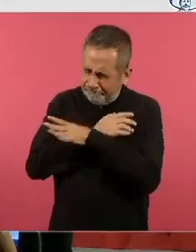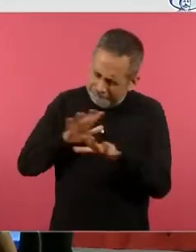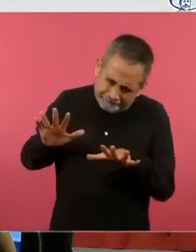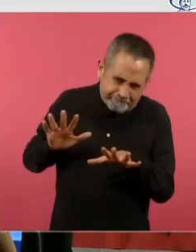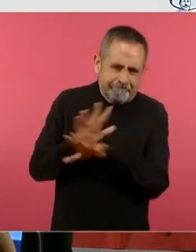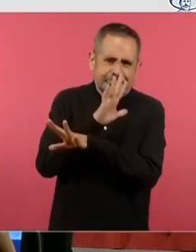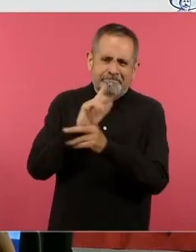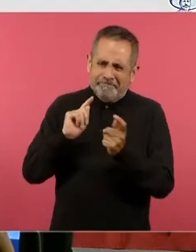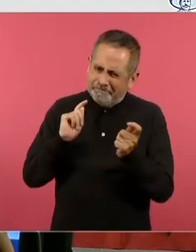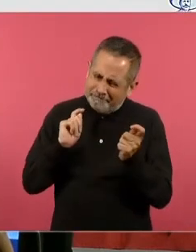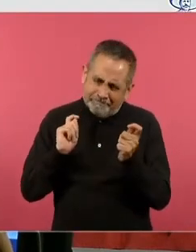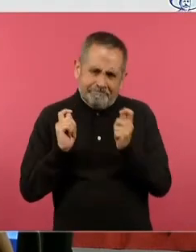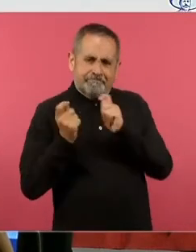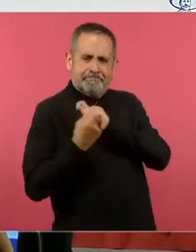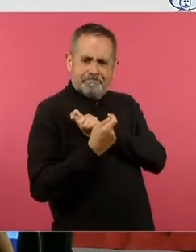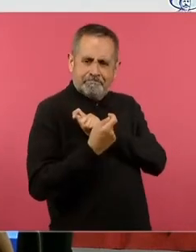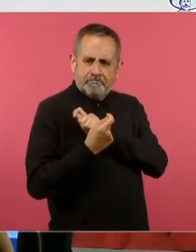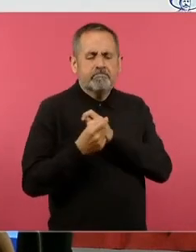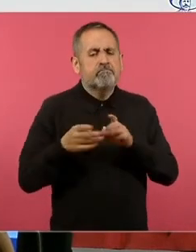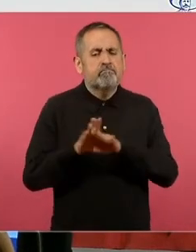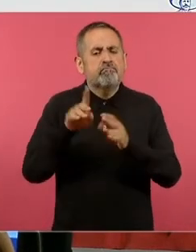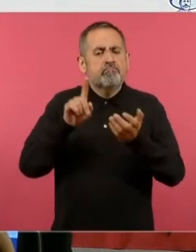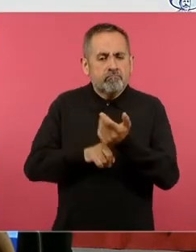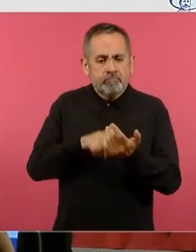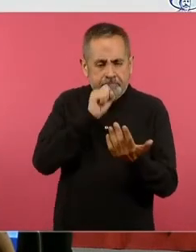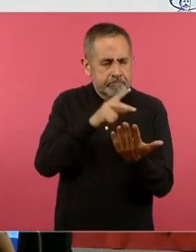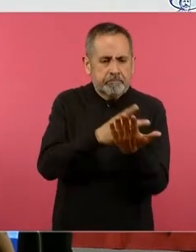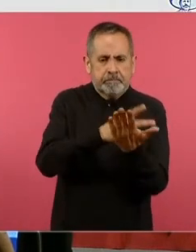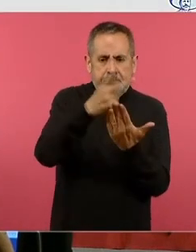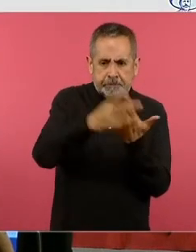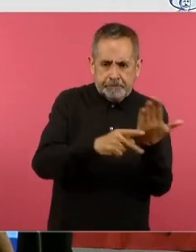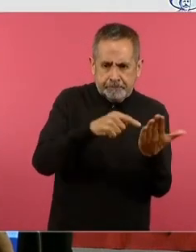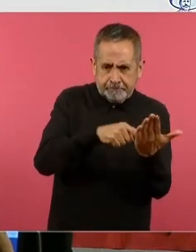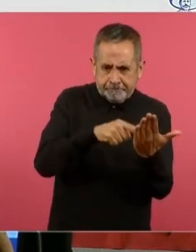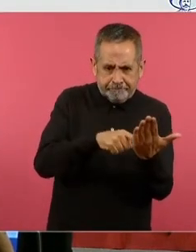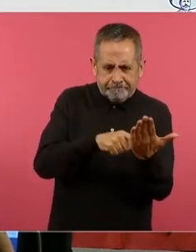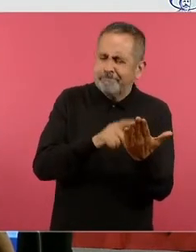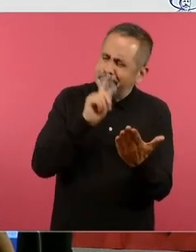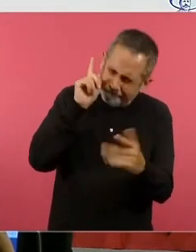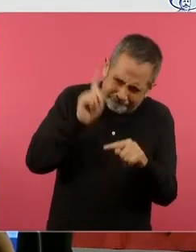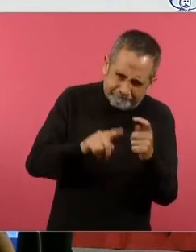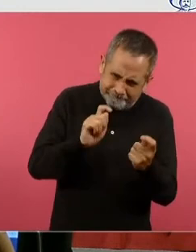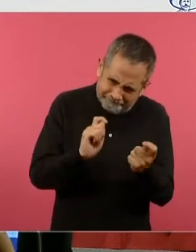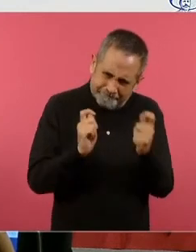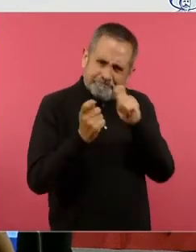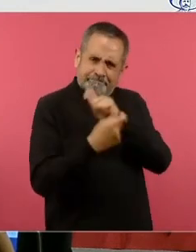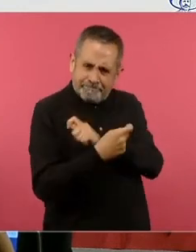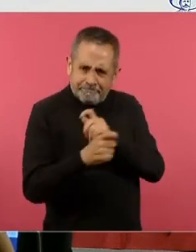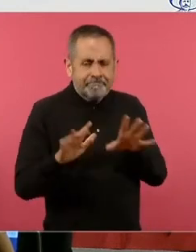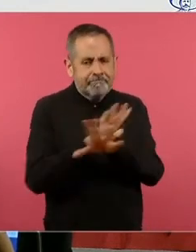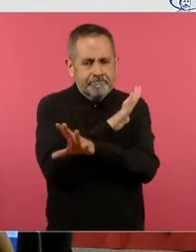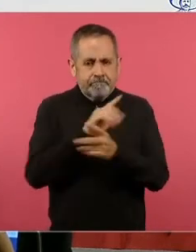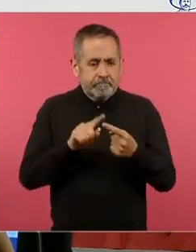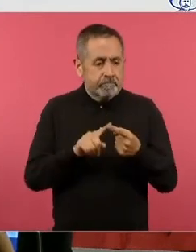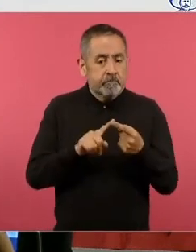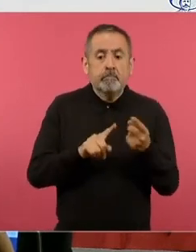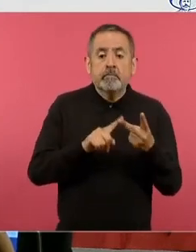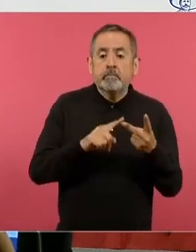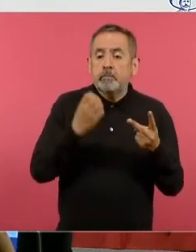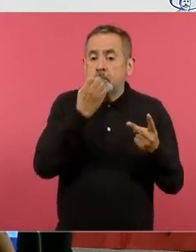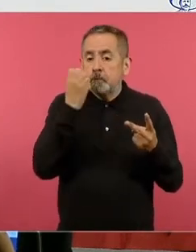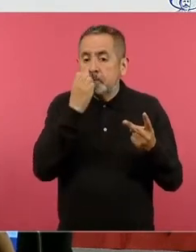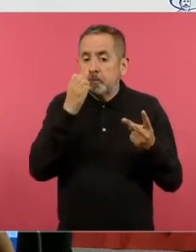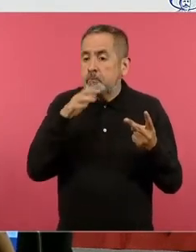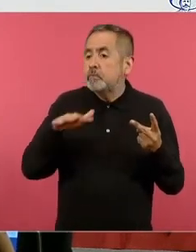transformar la educación implica transformar el plan de estudios implica vincular la escuela con la comunidad